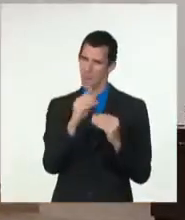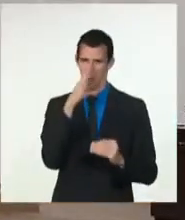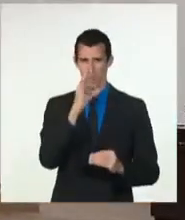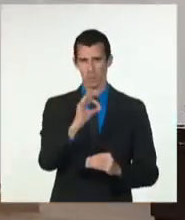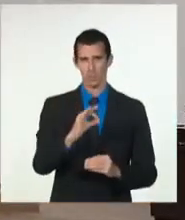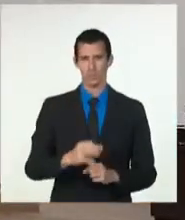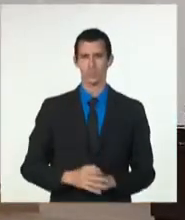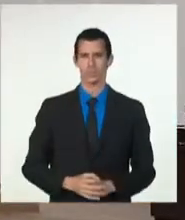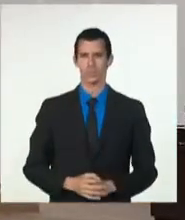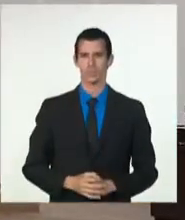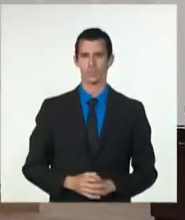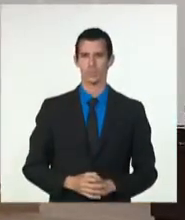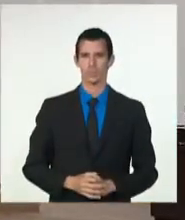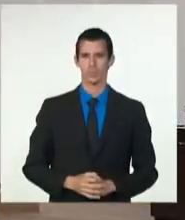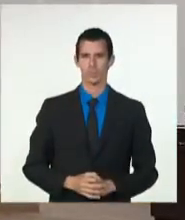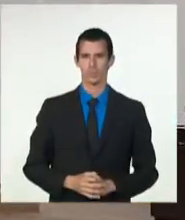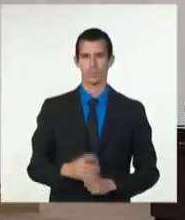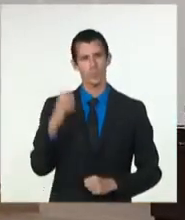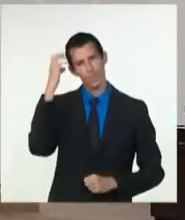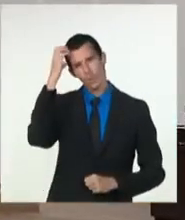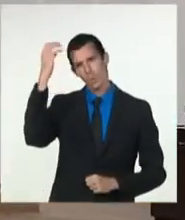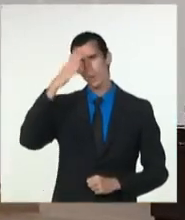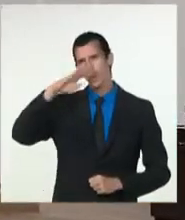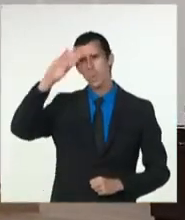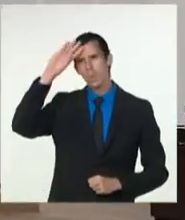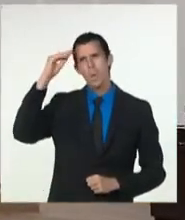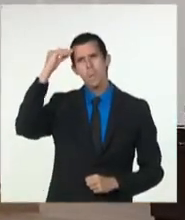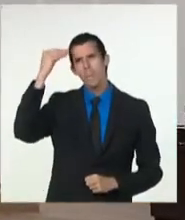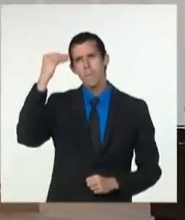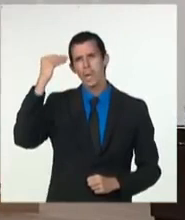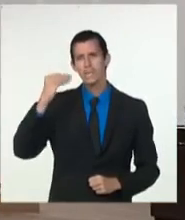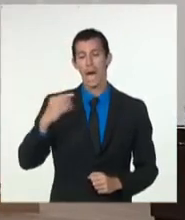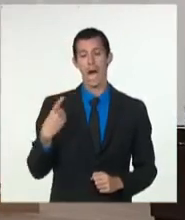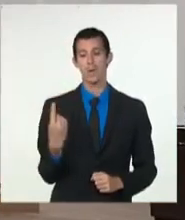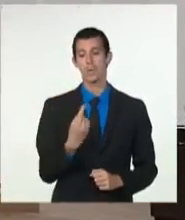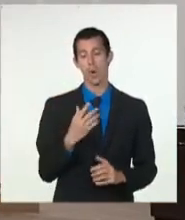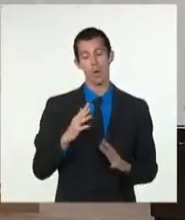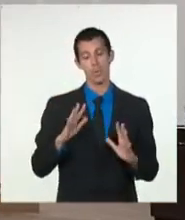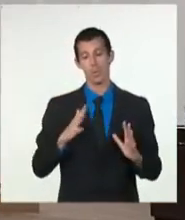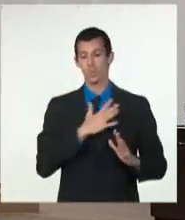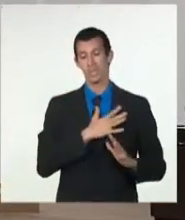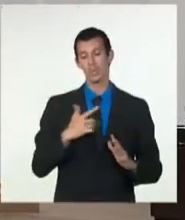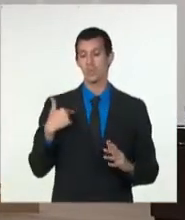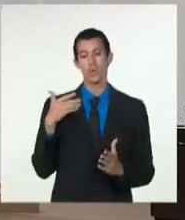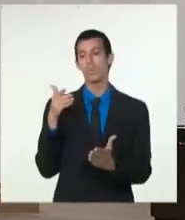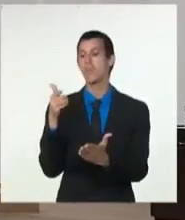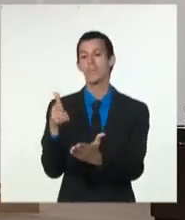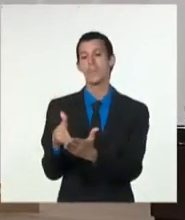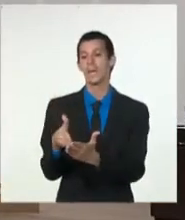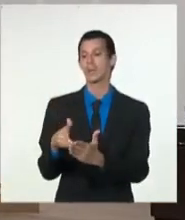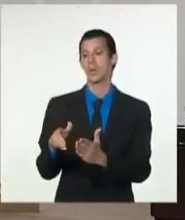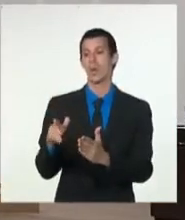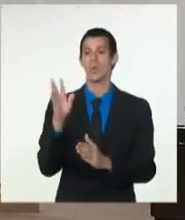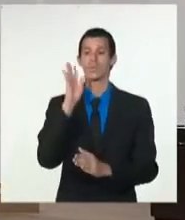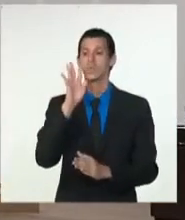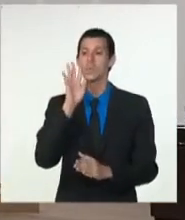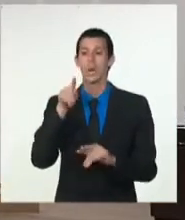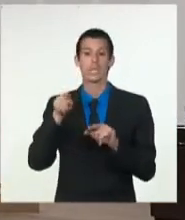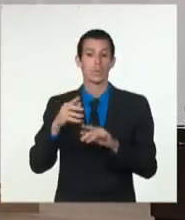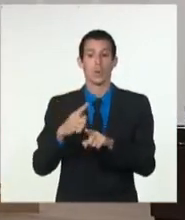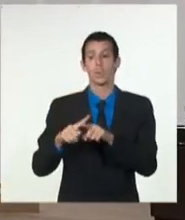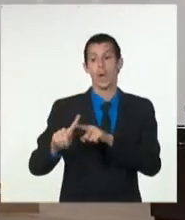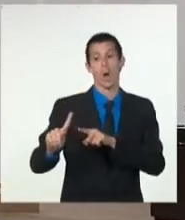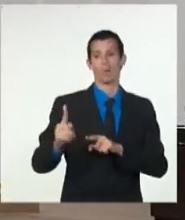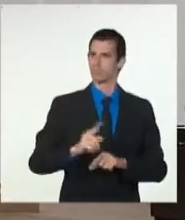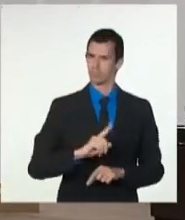y el gobierno cubano no pueden vivir de espaldas al incremento de actividades ilícitas que se establecen como una economía paralela